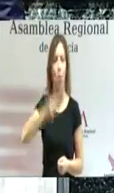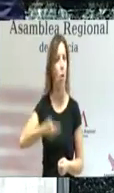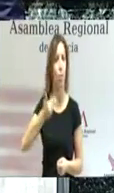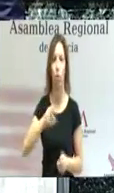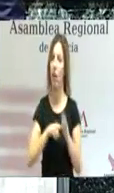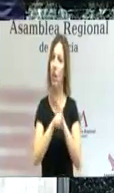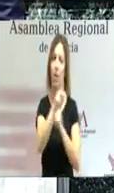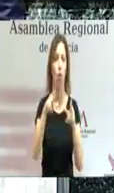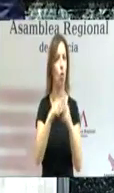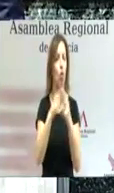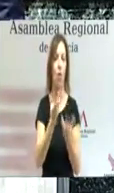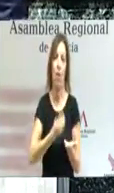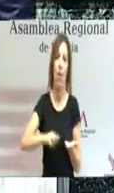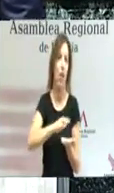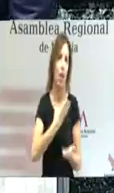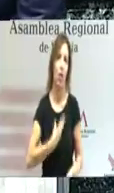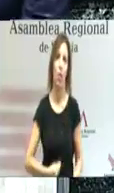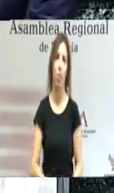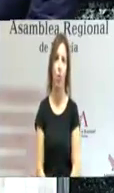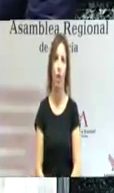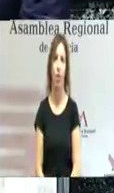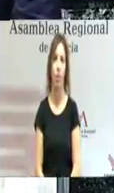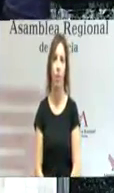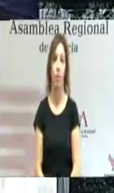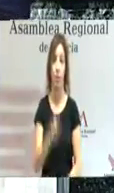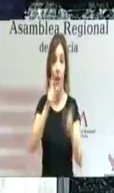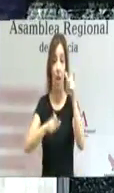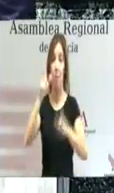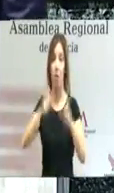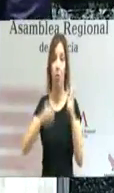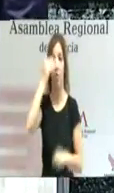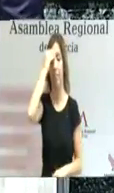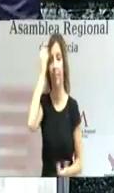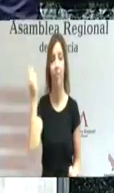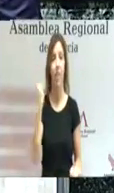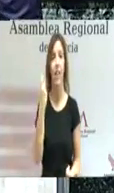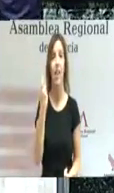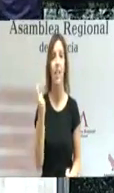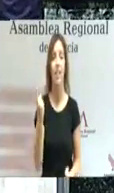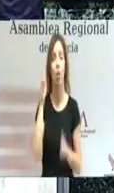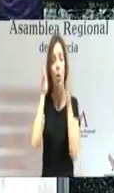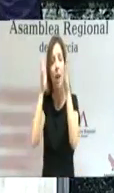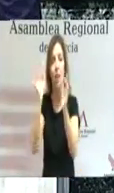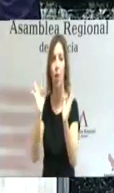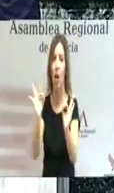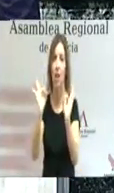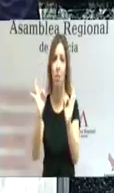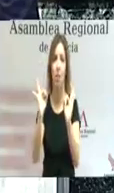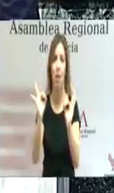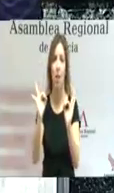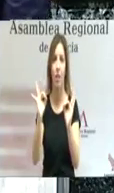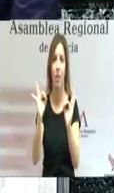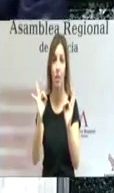desarrollo de nuestra sociedad. Hay muchas personas que precisan de una atención especial y que han